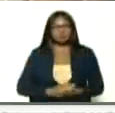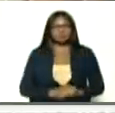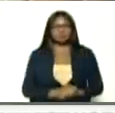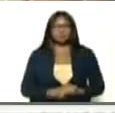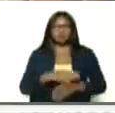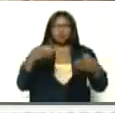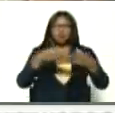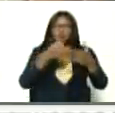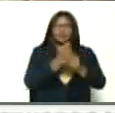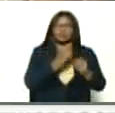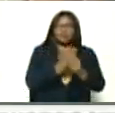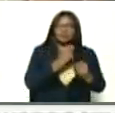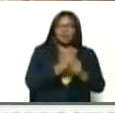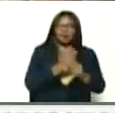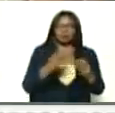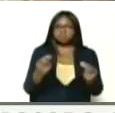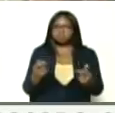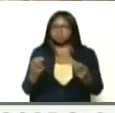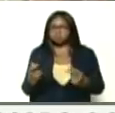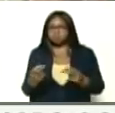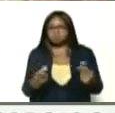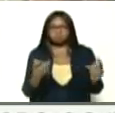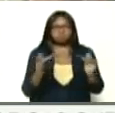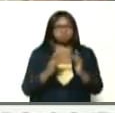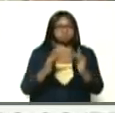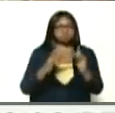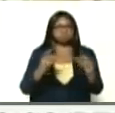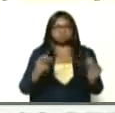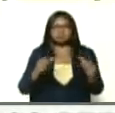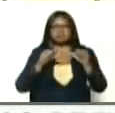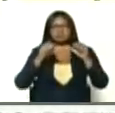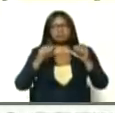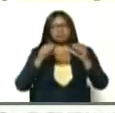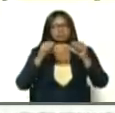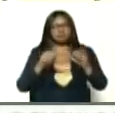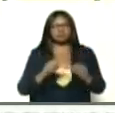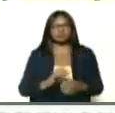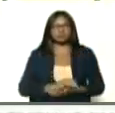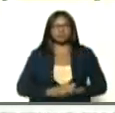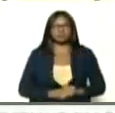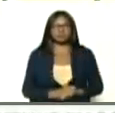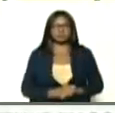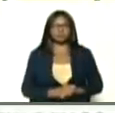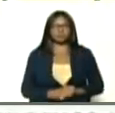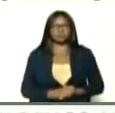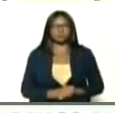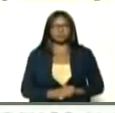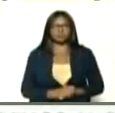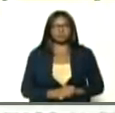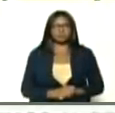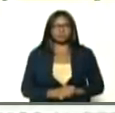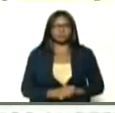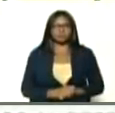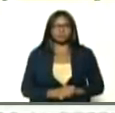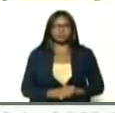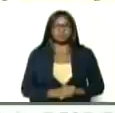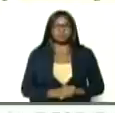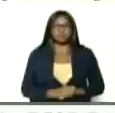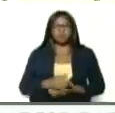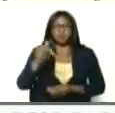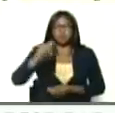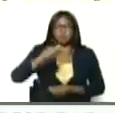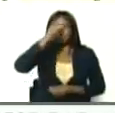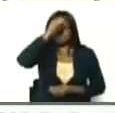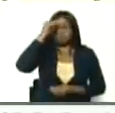equipo de trabajo activado, conectado, permanentemente, precisamente, hoy domingo,